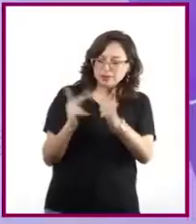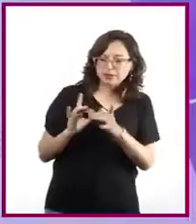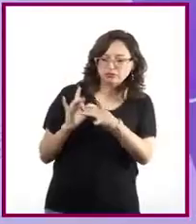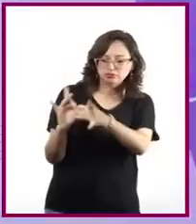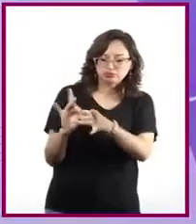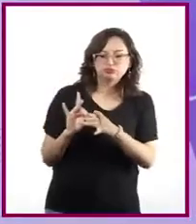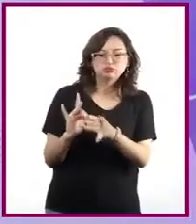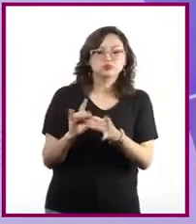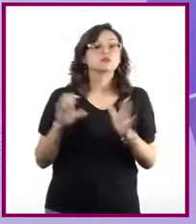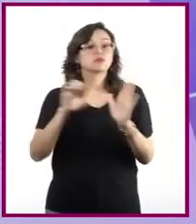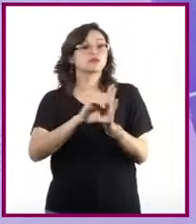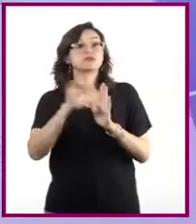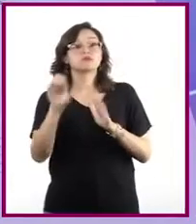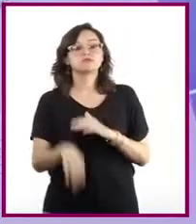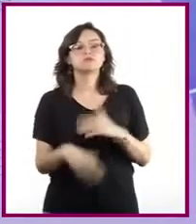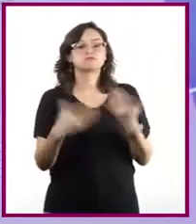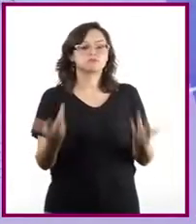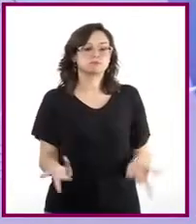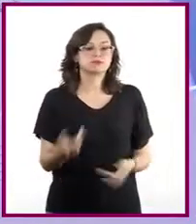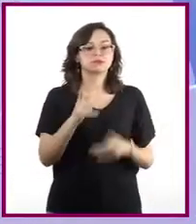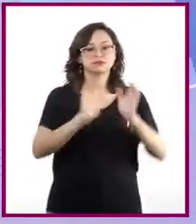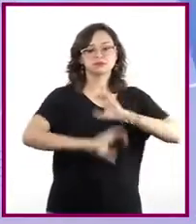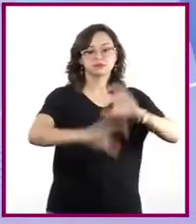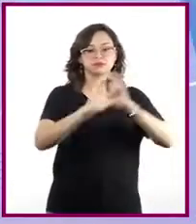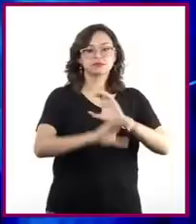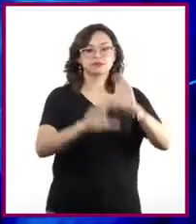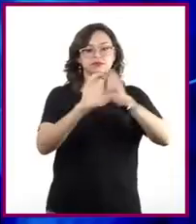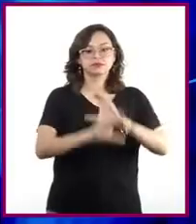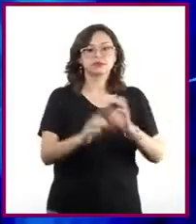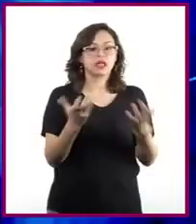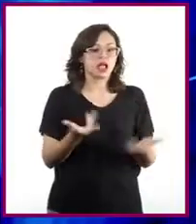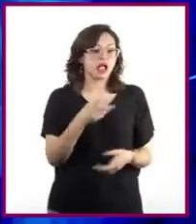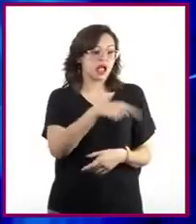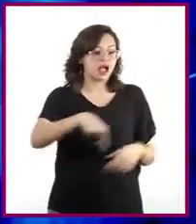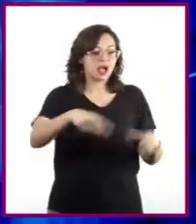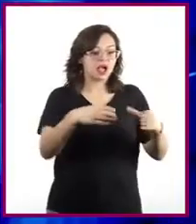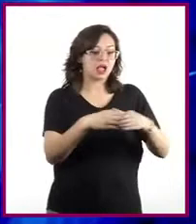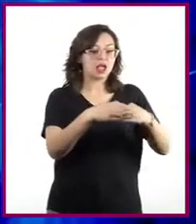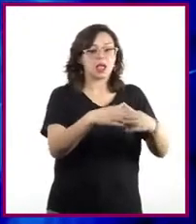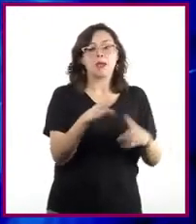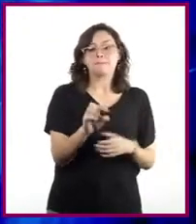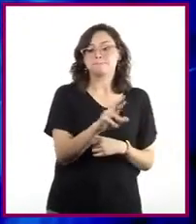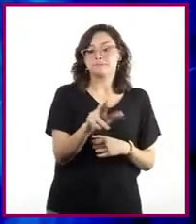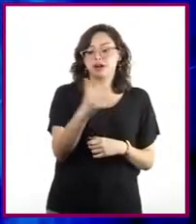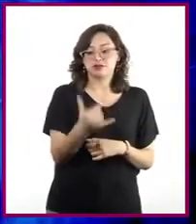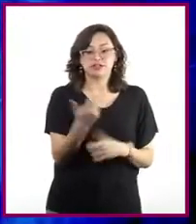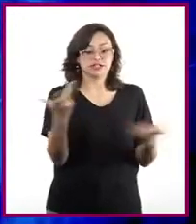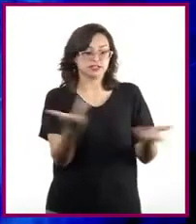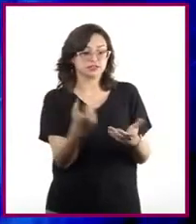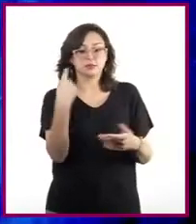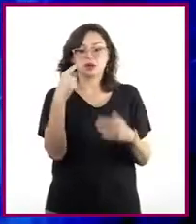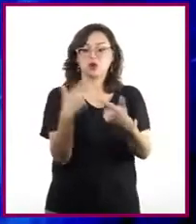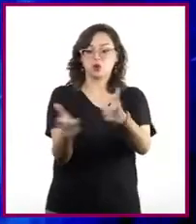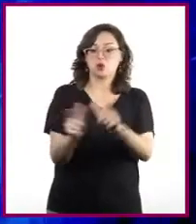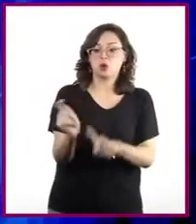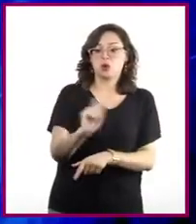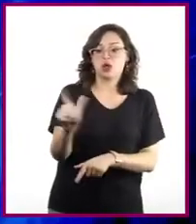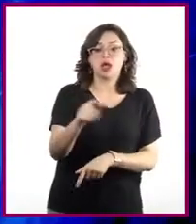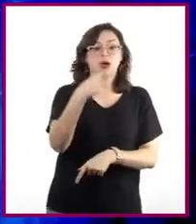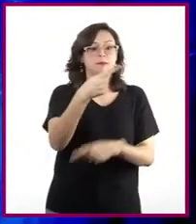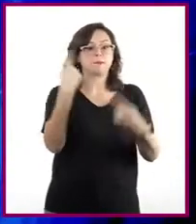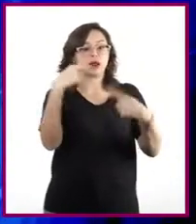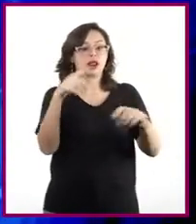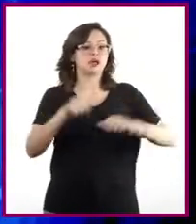ejemplo, entre los incontables arreglos de las canciones de los Beatles, destacan los que hizo Berry 4G para la Orquesta Filarmónica de